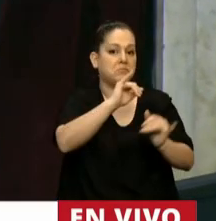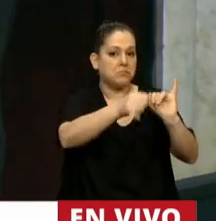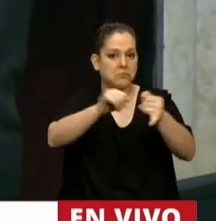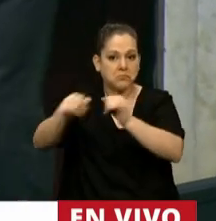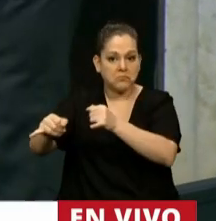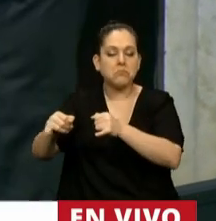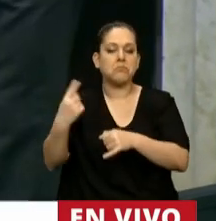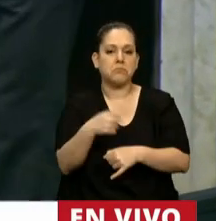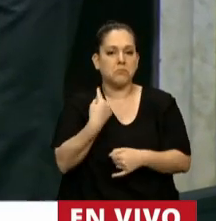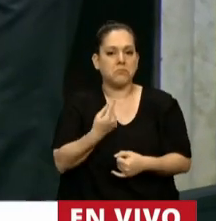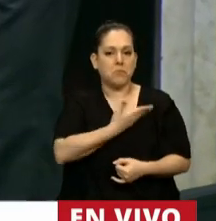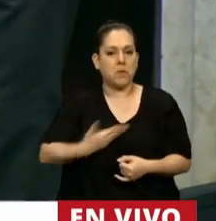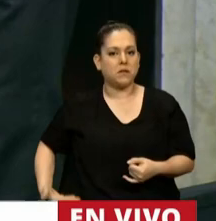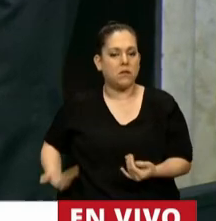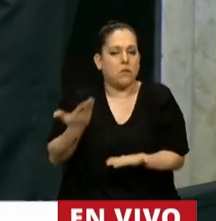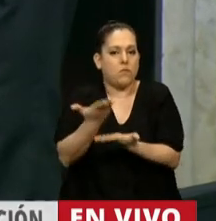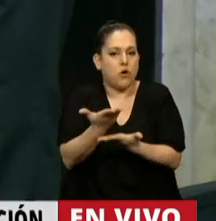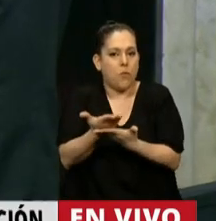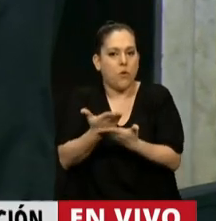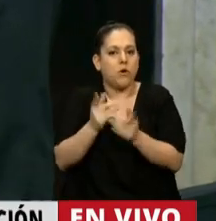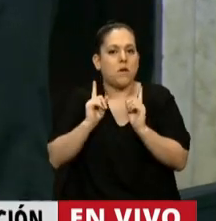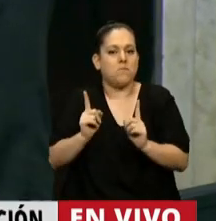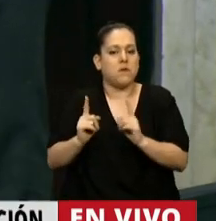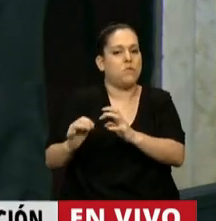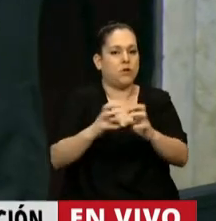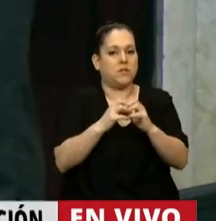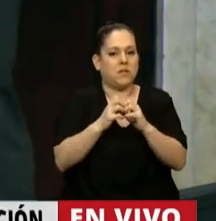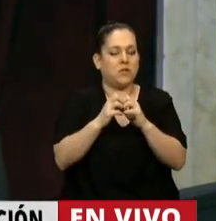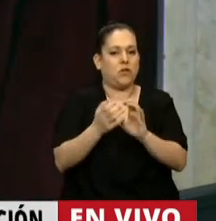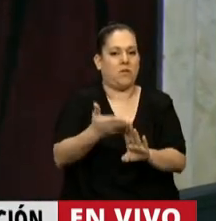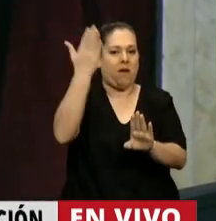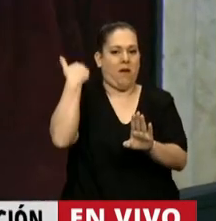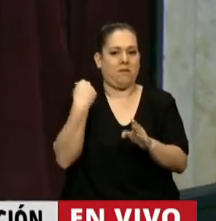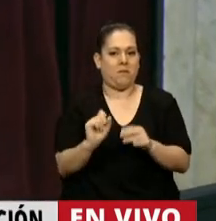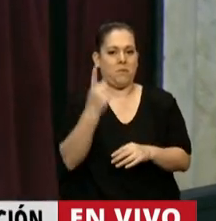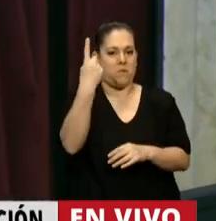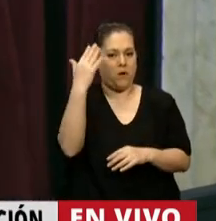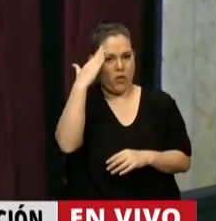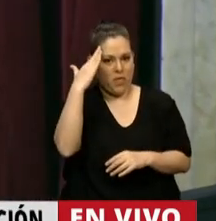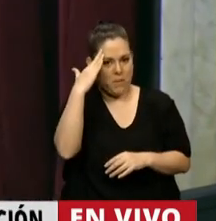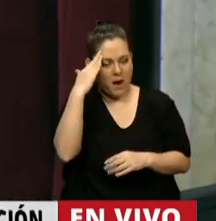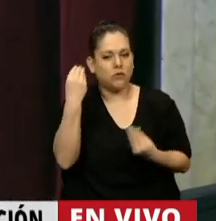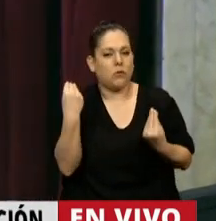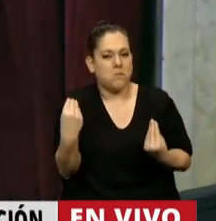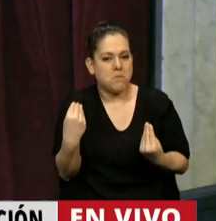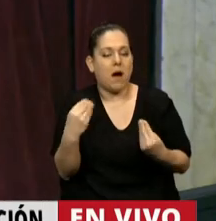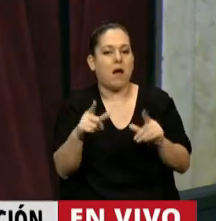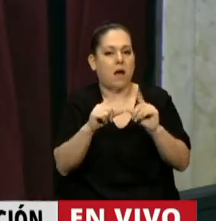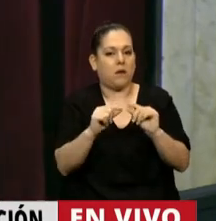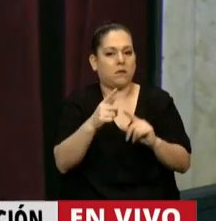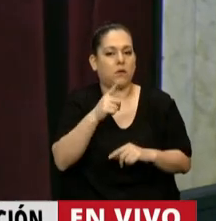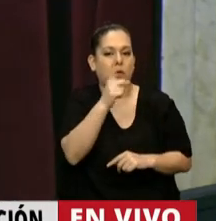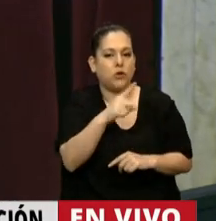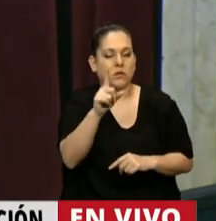Presidencia propone seguir el procedimiento adoptado en las sesiones preparatorias, a efectos de dar por cumplido el artículo